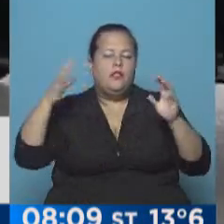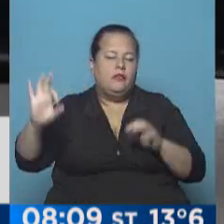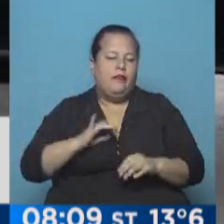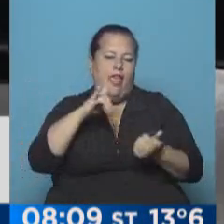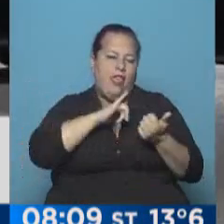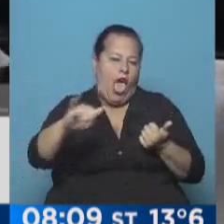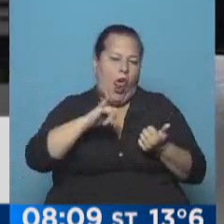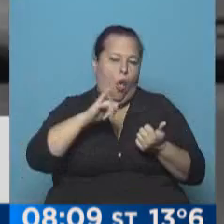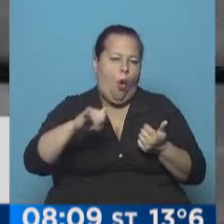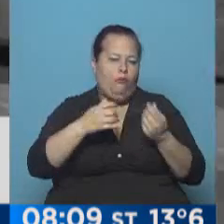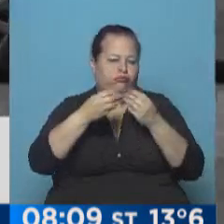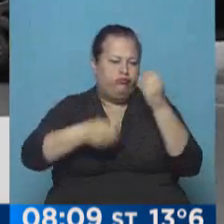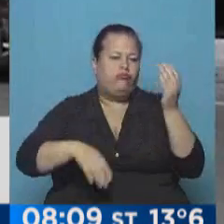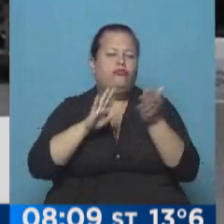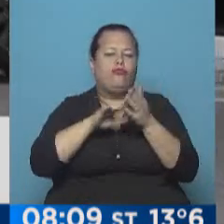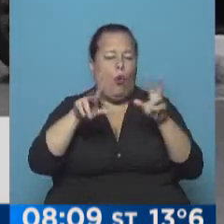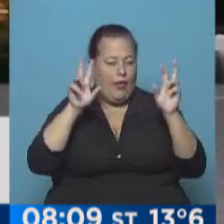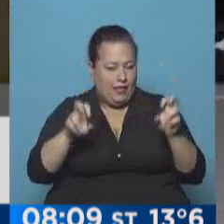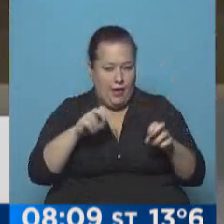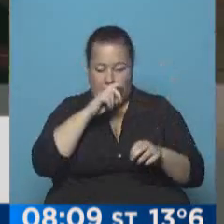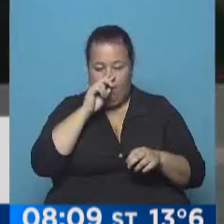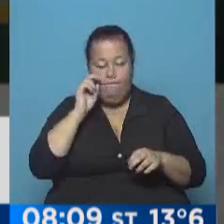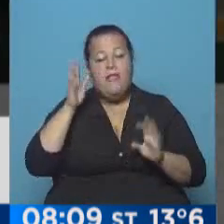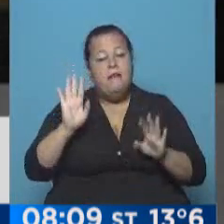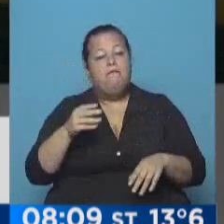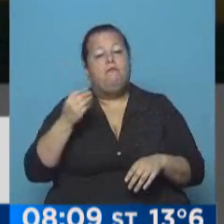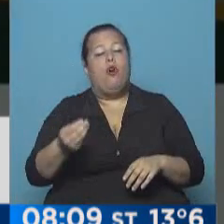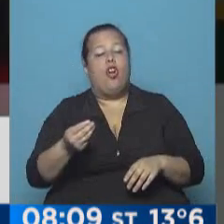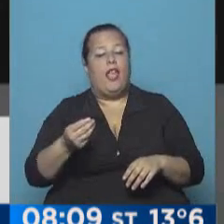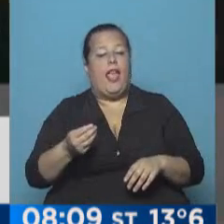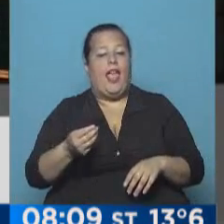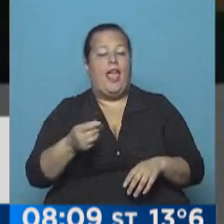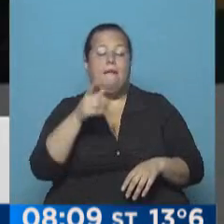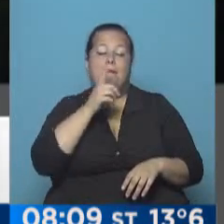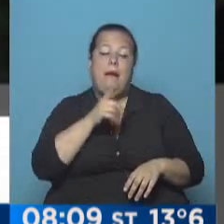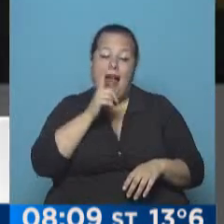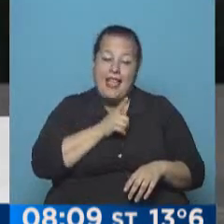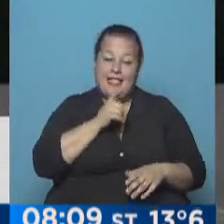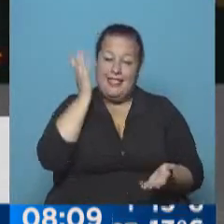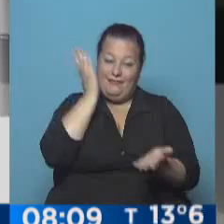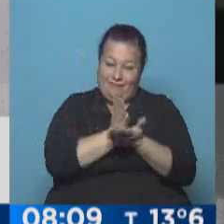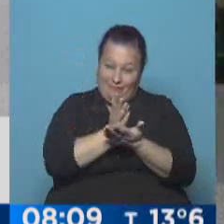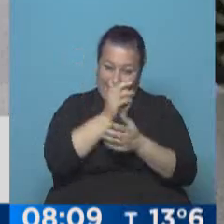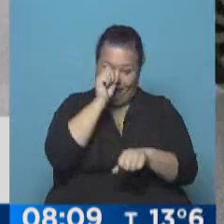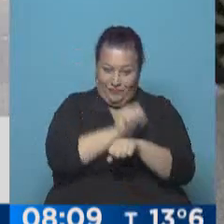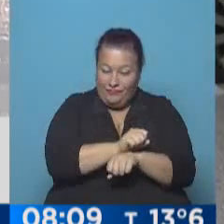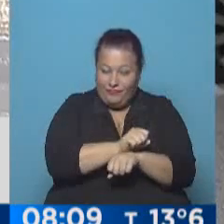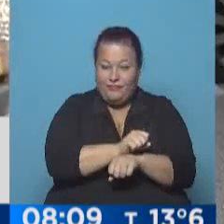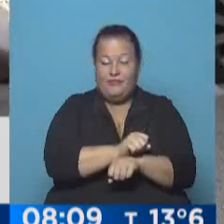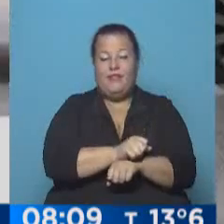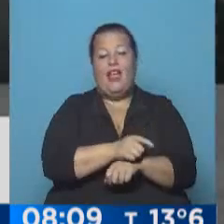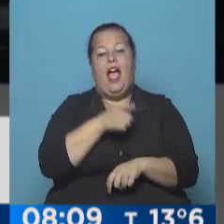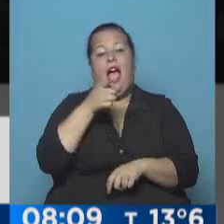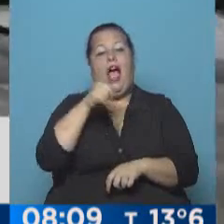de denuncias en relación con esto, precisamente porque al parecer las penas con las que se